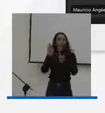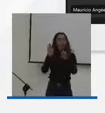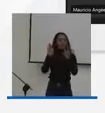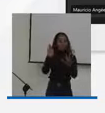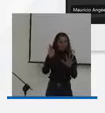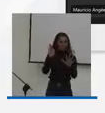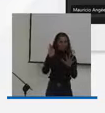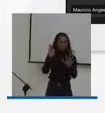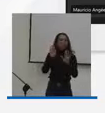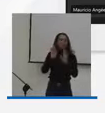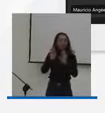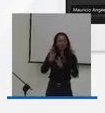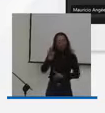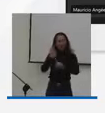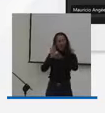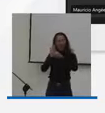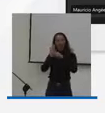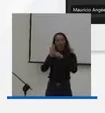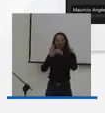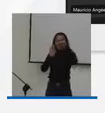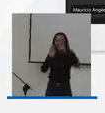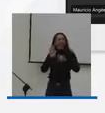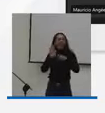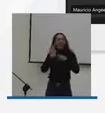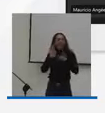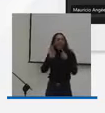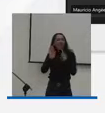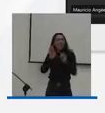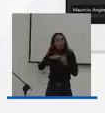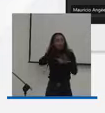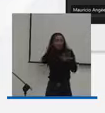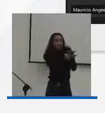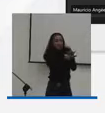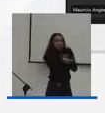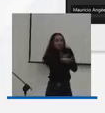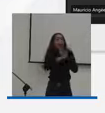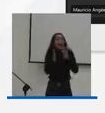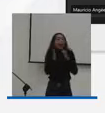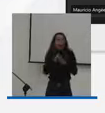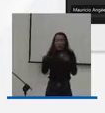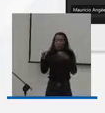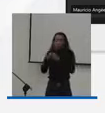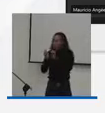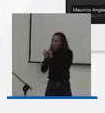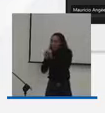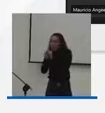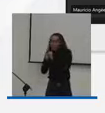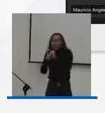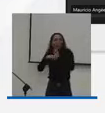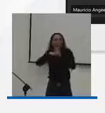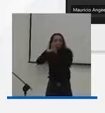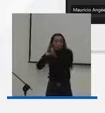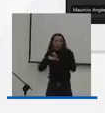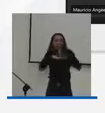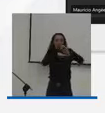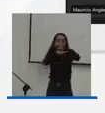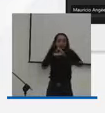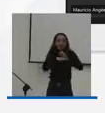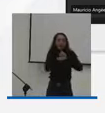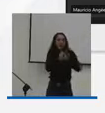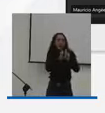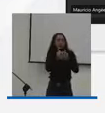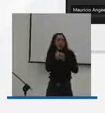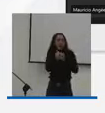decreto ley 1228 en donde se exige la capacitación para los integrantes de los órganos de administración comisión técnica y de juzgamiento